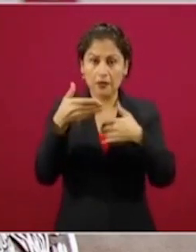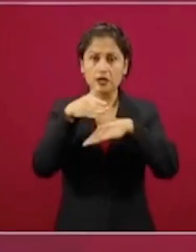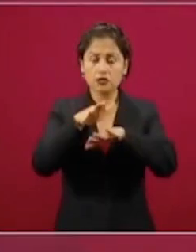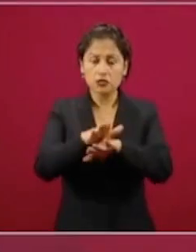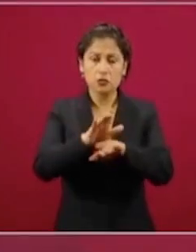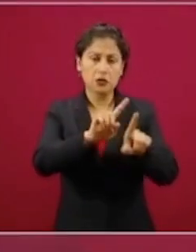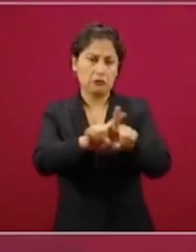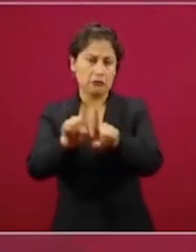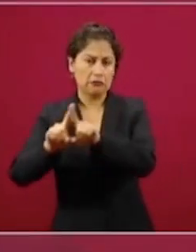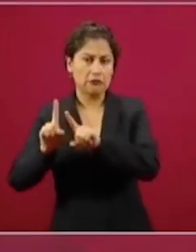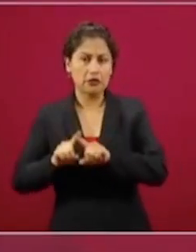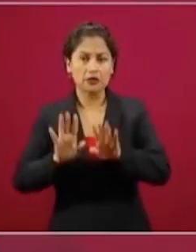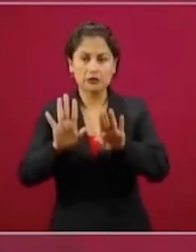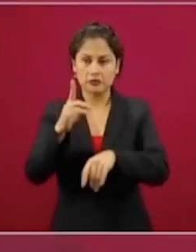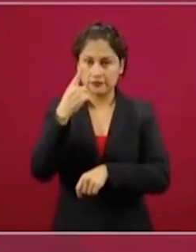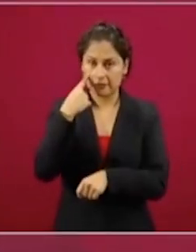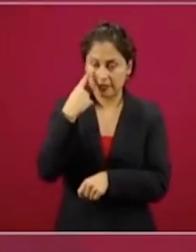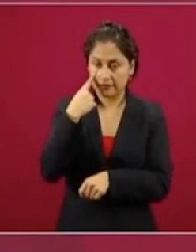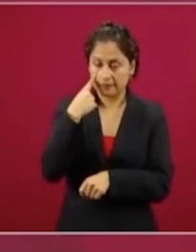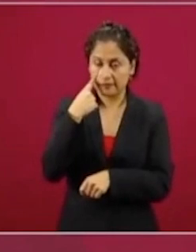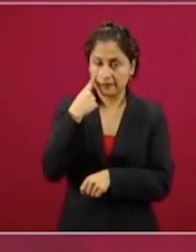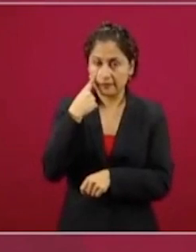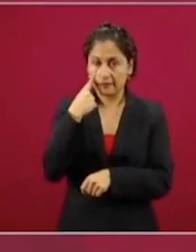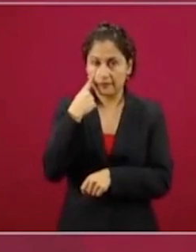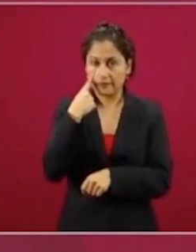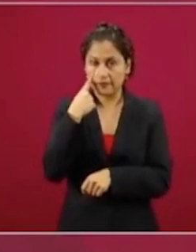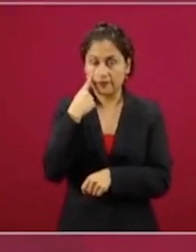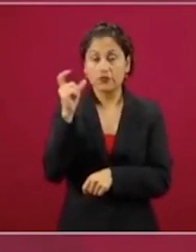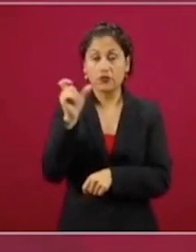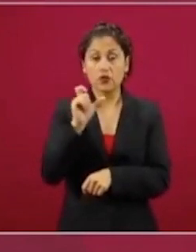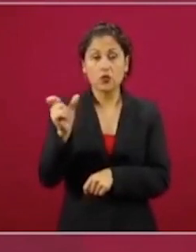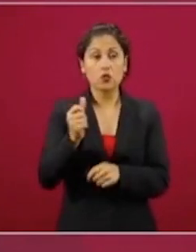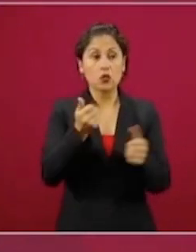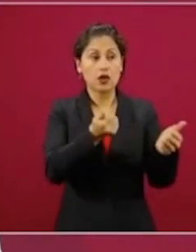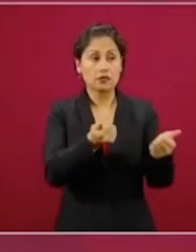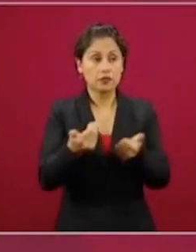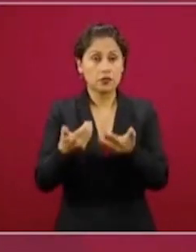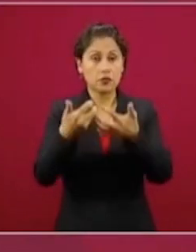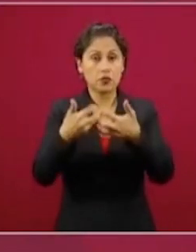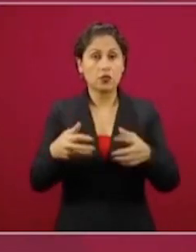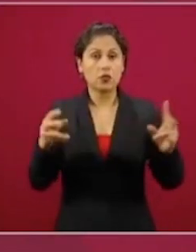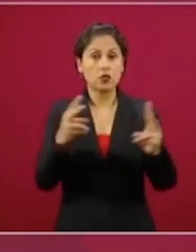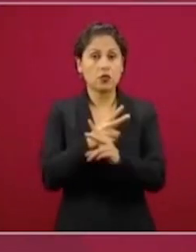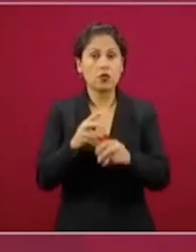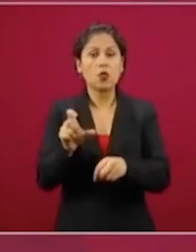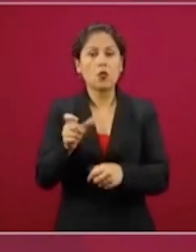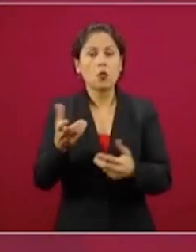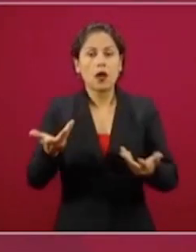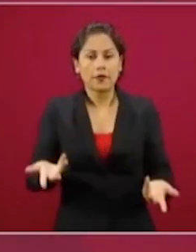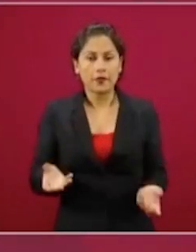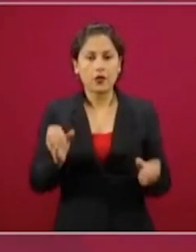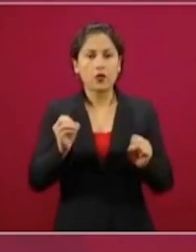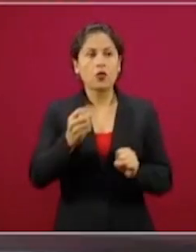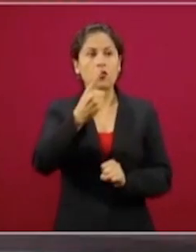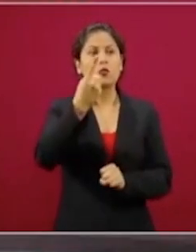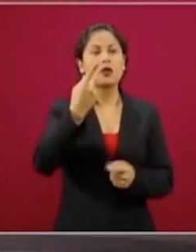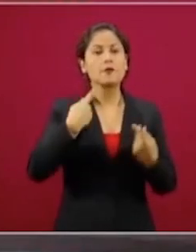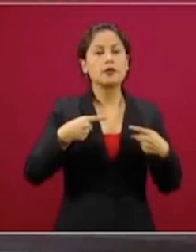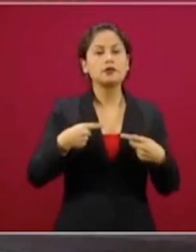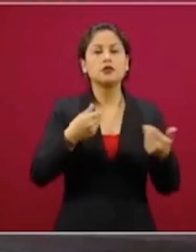oportunidad, es decir, cuándo llega un ventilador, cuándo alguien ofrece que lo va a entregar